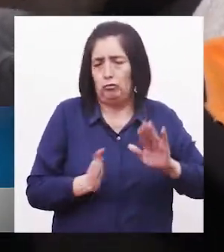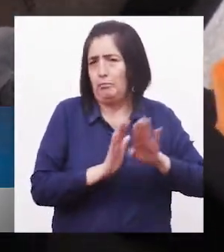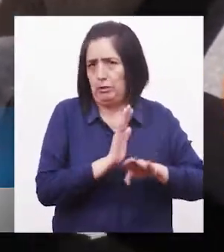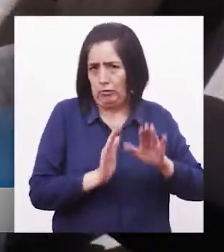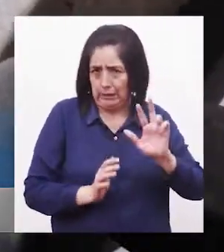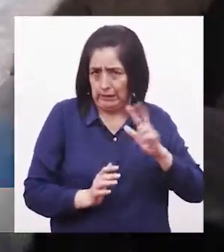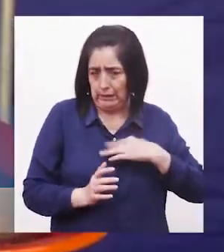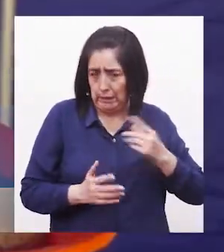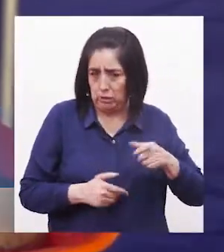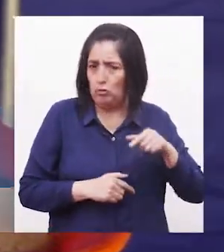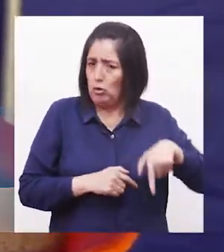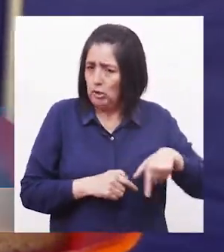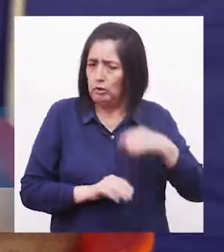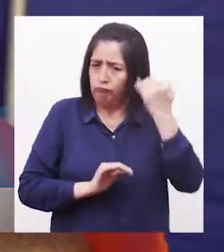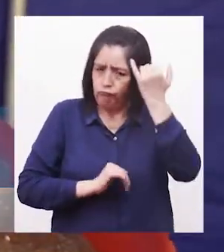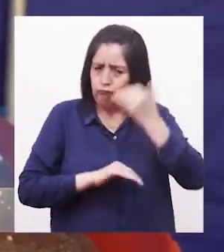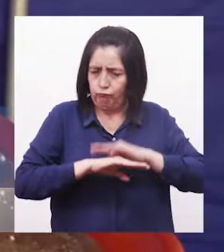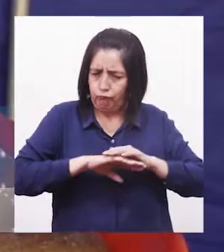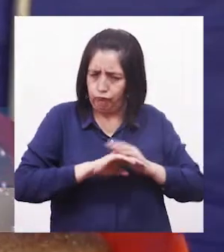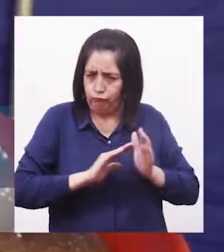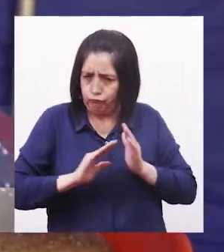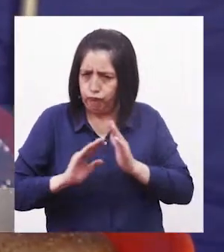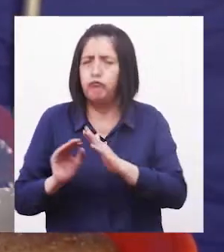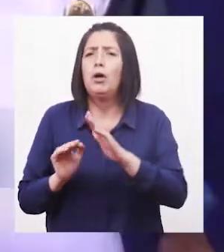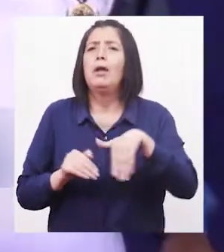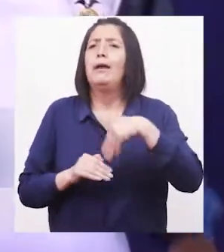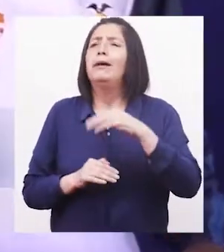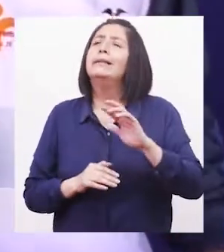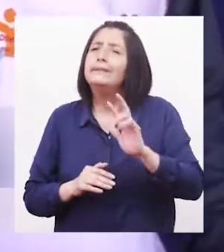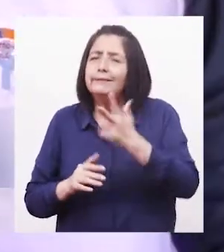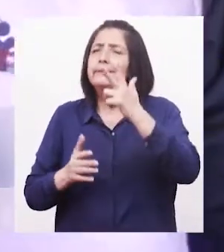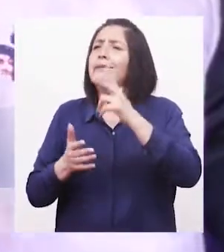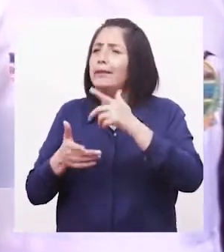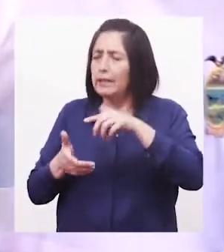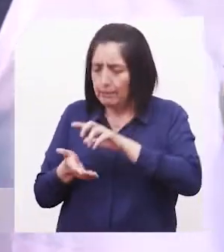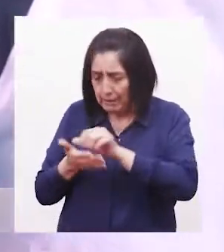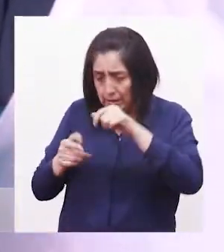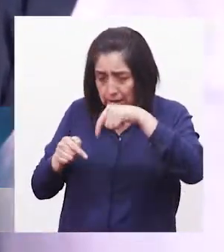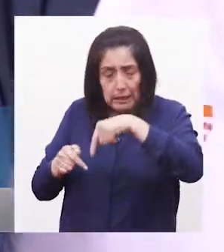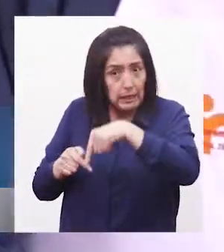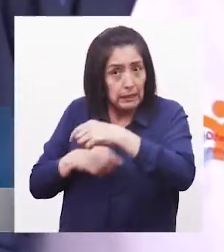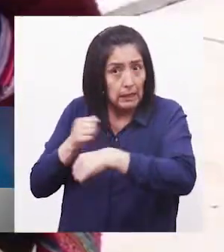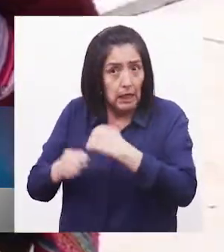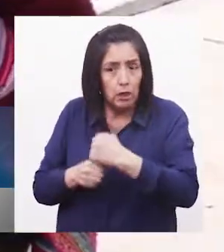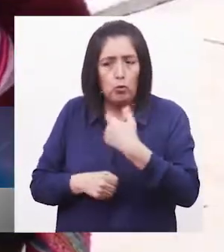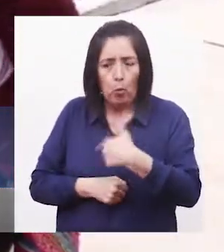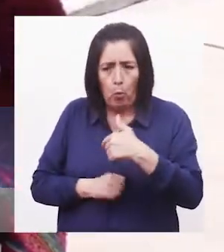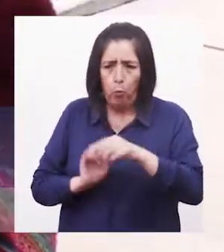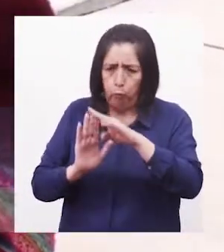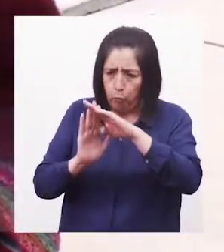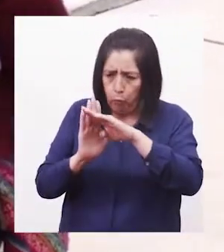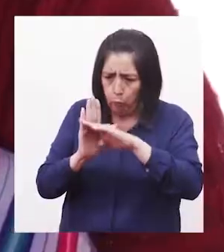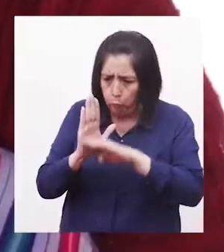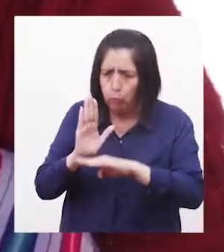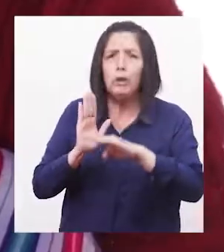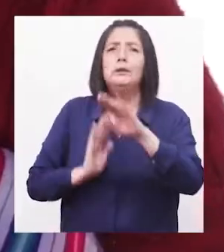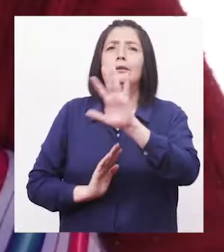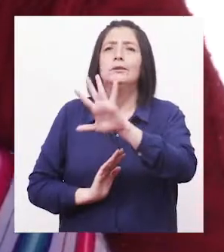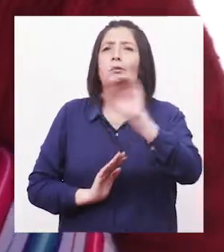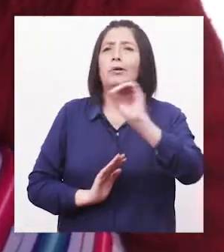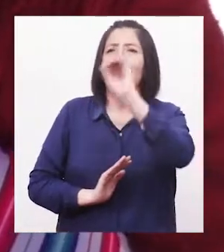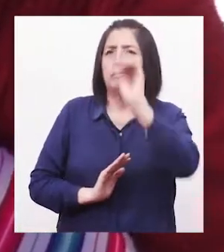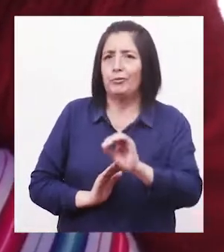Los frutos de este proyecto se hicieron visibles en el primer trimestre del presente año, donde la anemia se redujo a 50%.